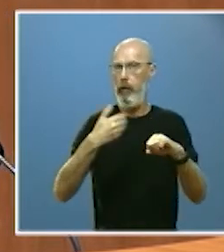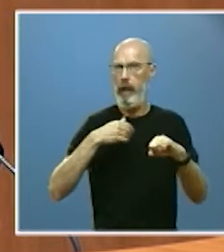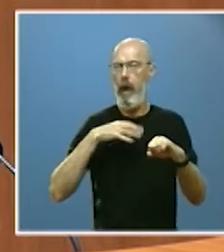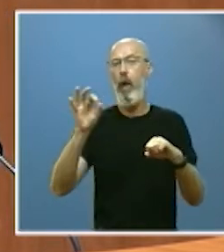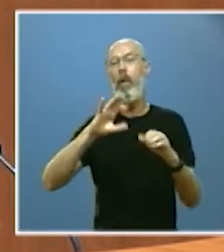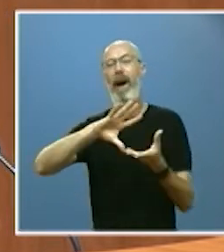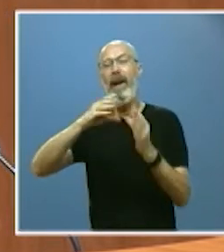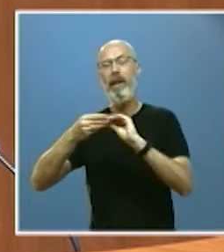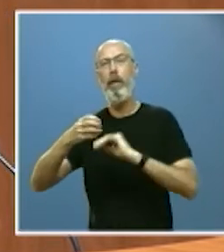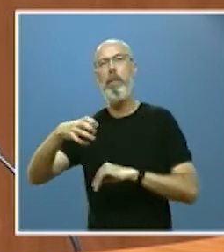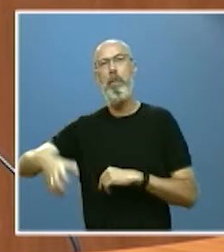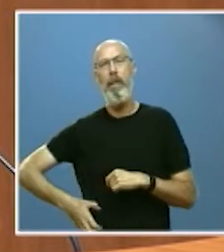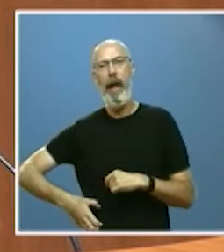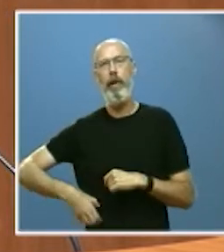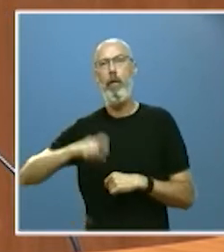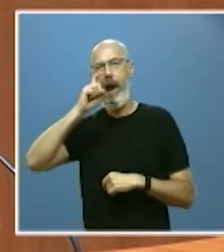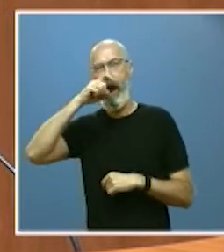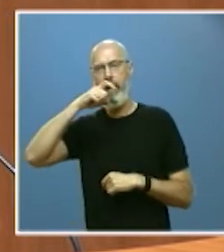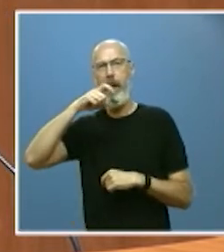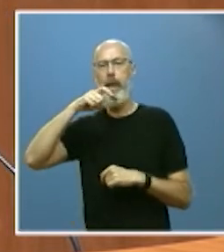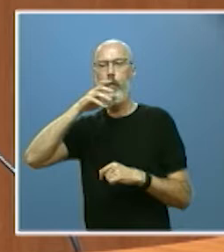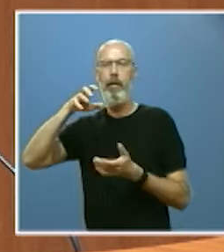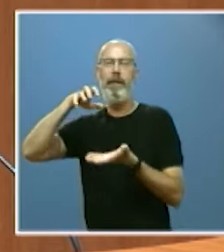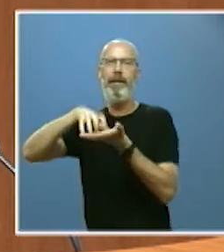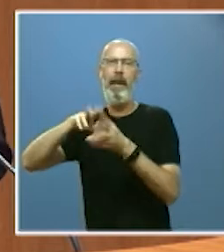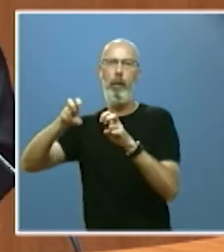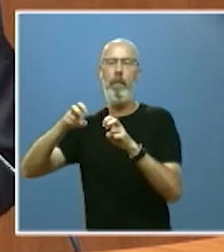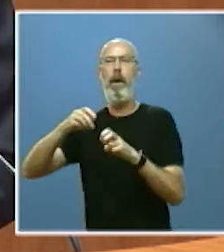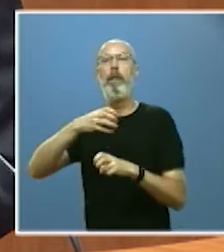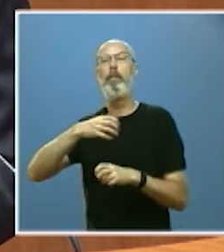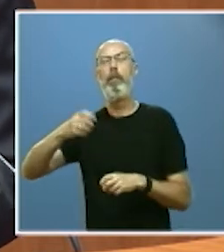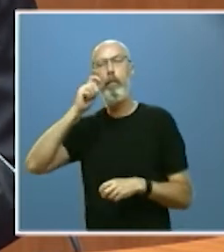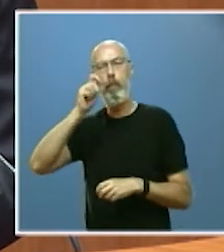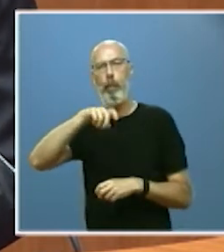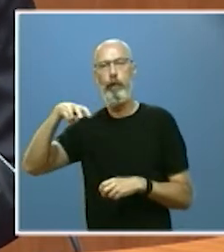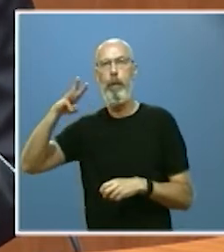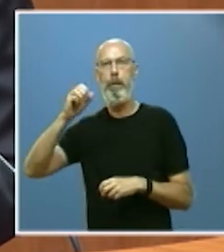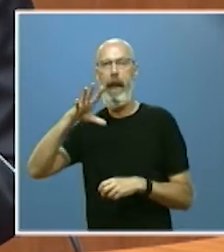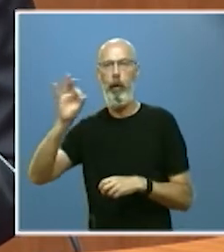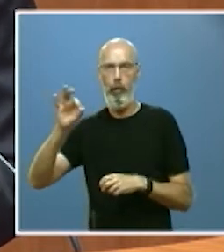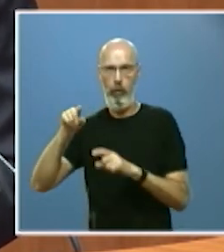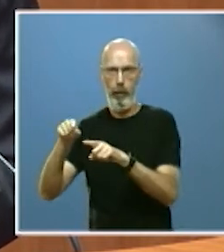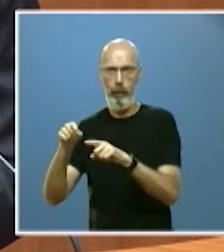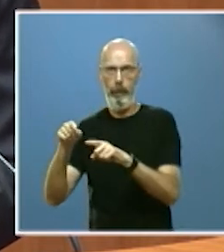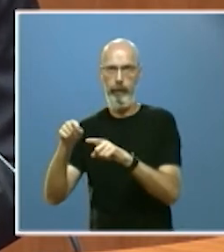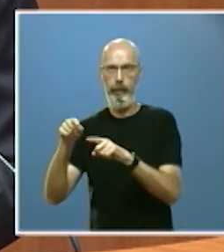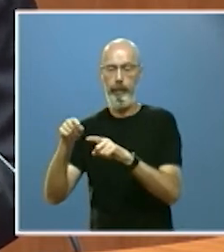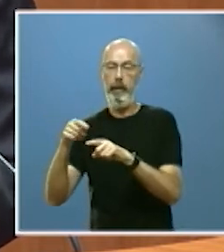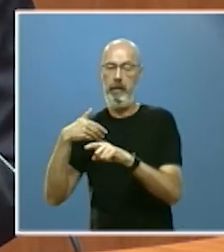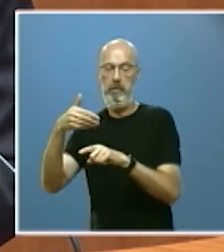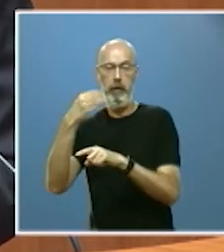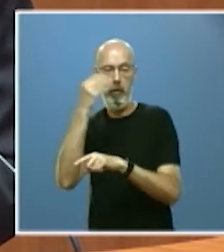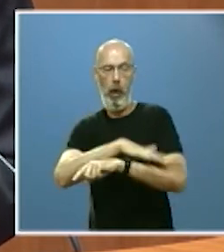Águila como subsede del Museo del Prado y nueva sede del Museo de Ávila que esperamos que el Estado licite en los próximos meses